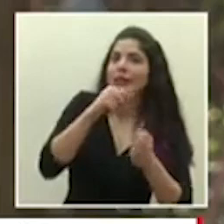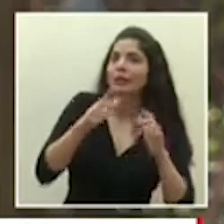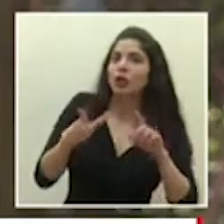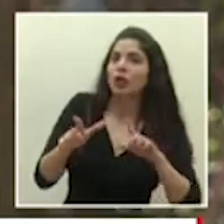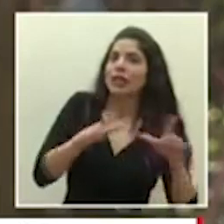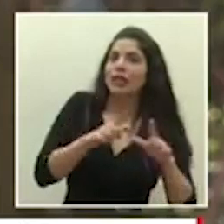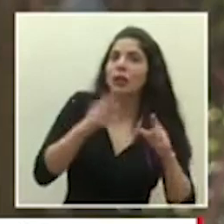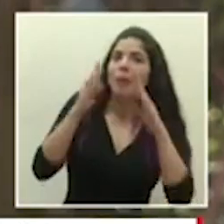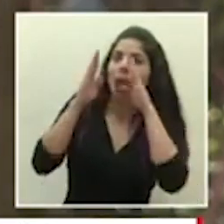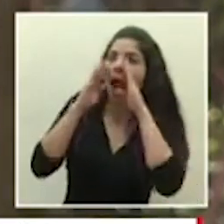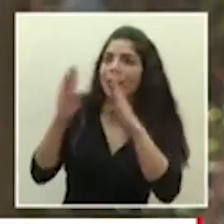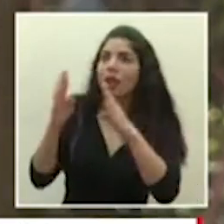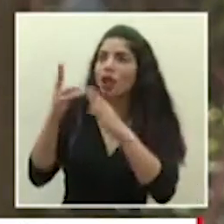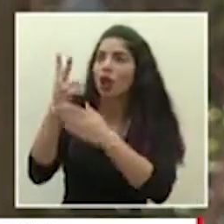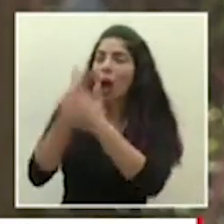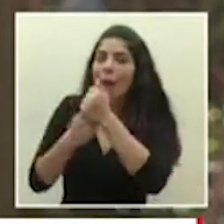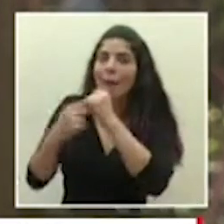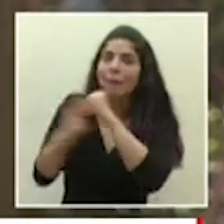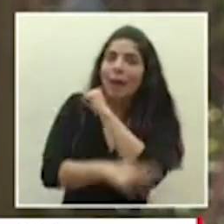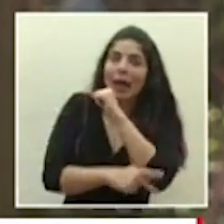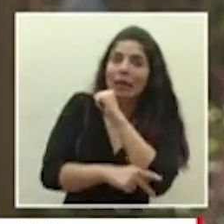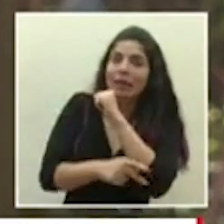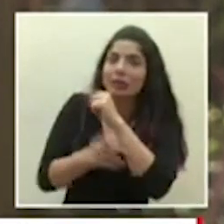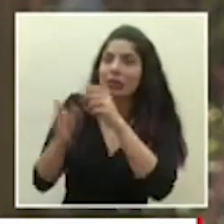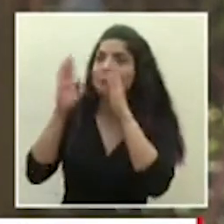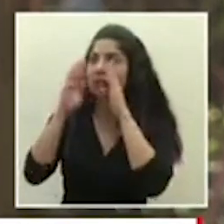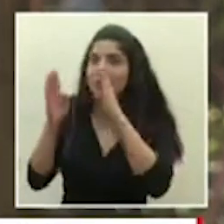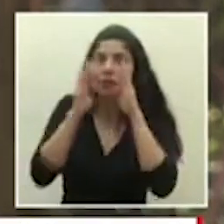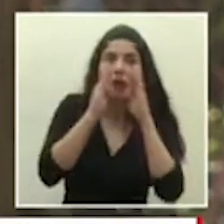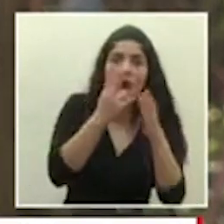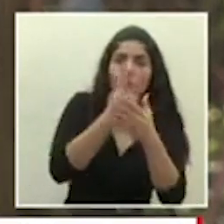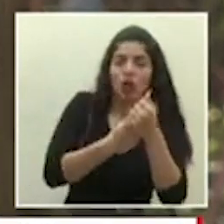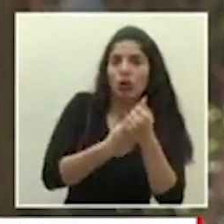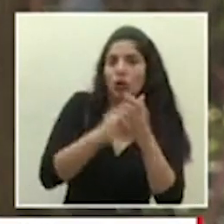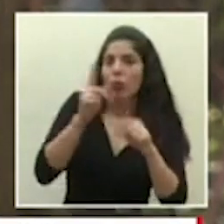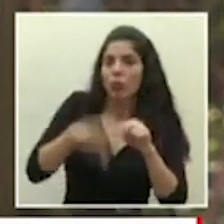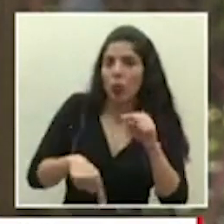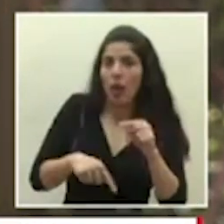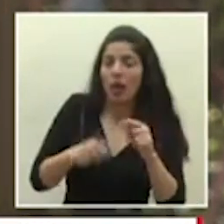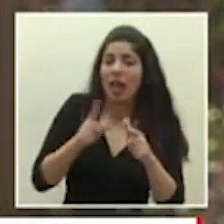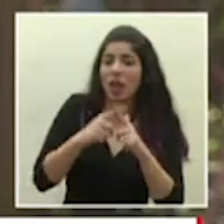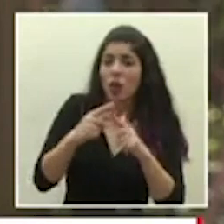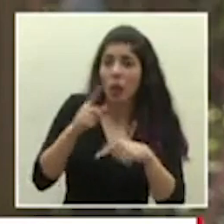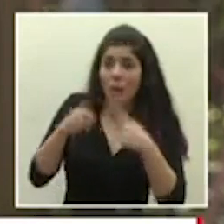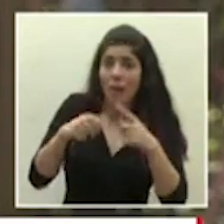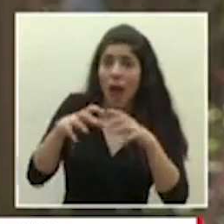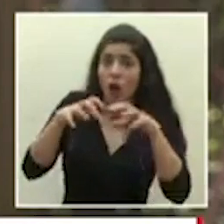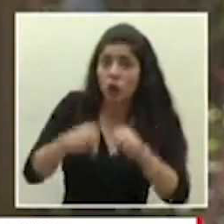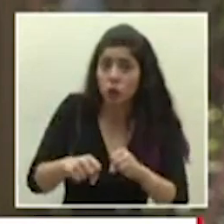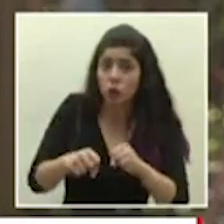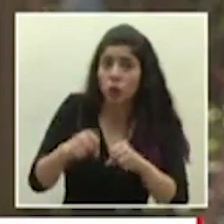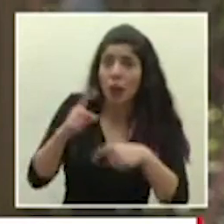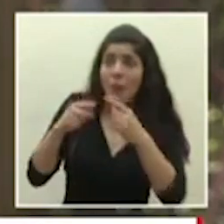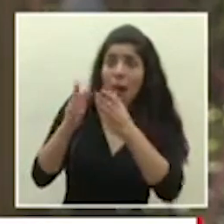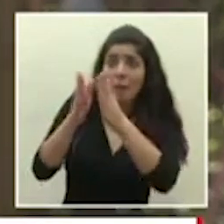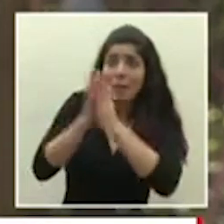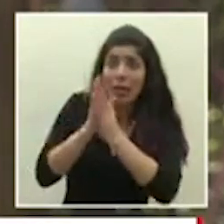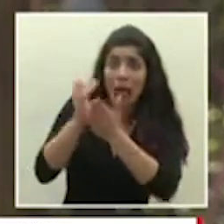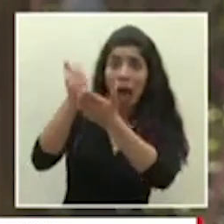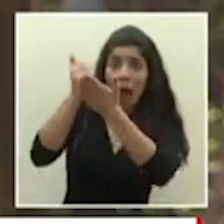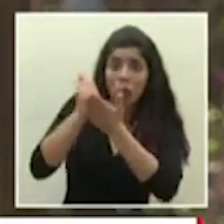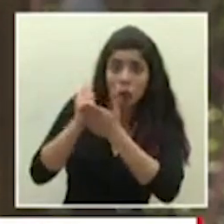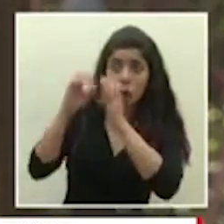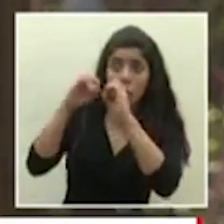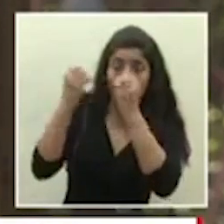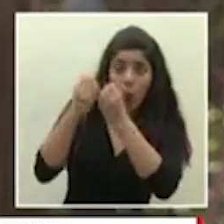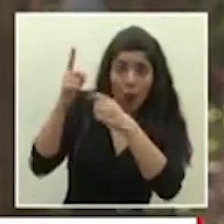atender a dos países se realizarán consultas se solicitará ayuda a estas organizaciones para